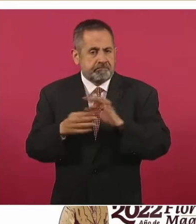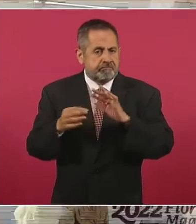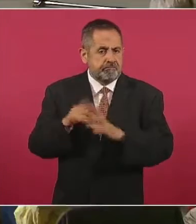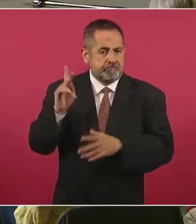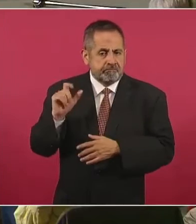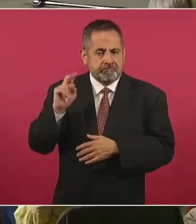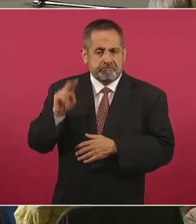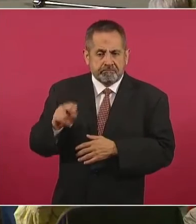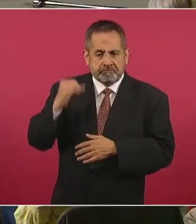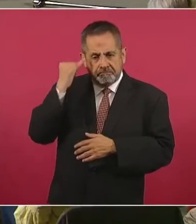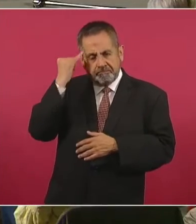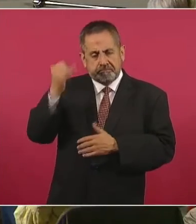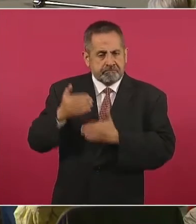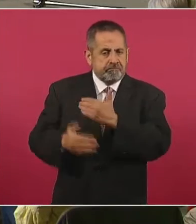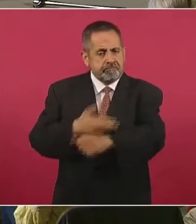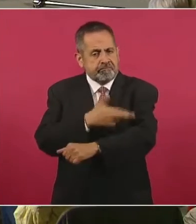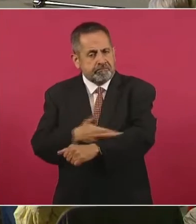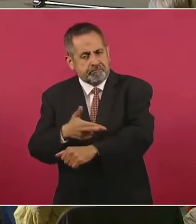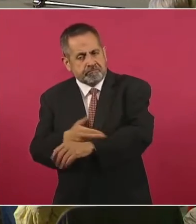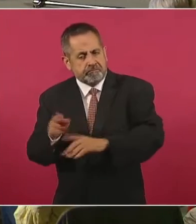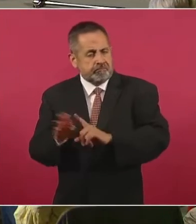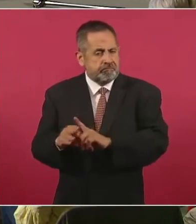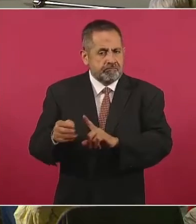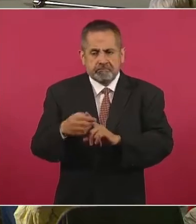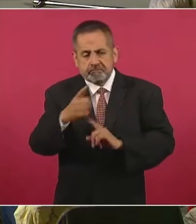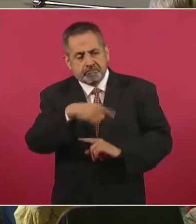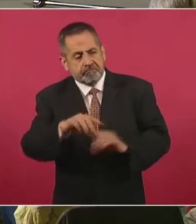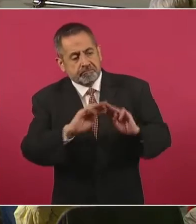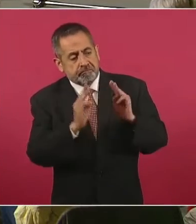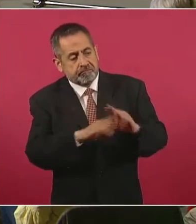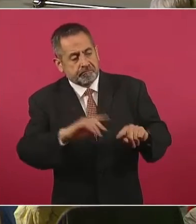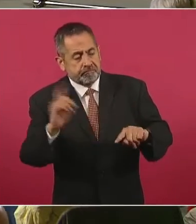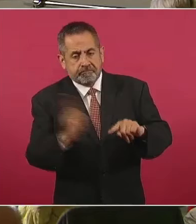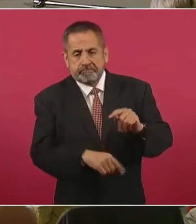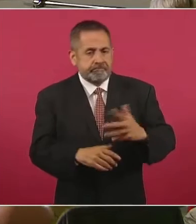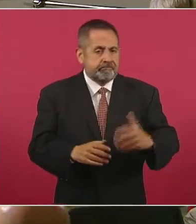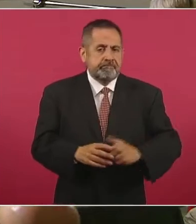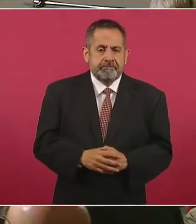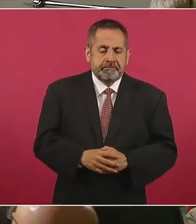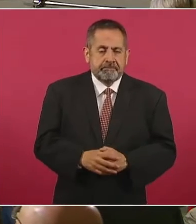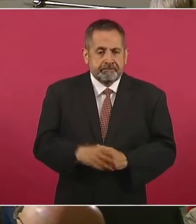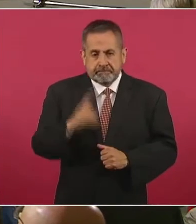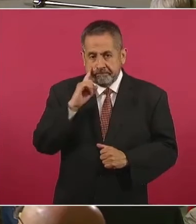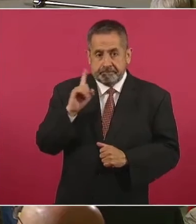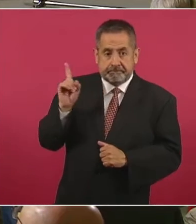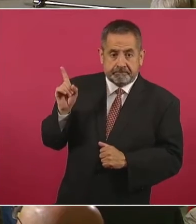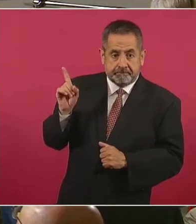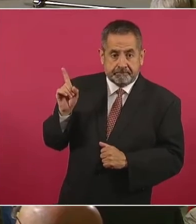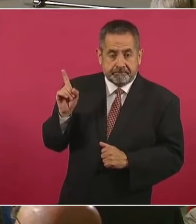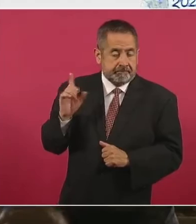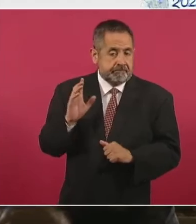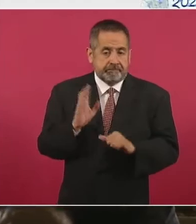para contra la delincuencia organizada. Adelante. En este cuadro se ve muy